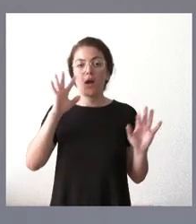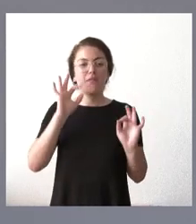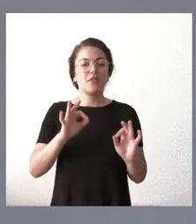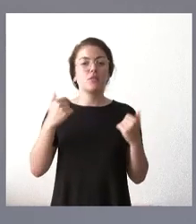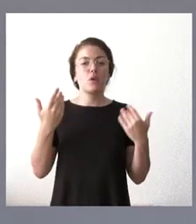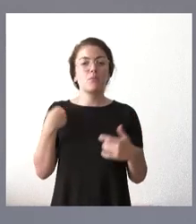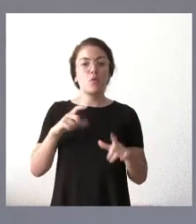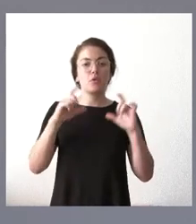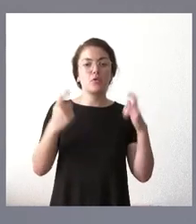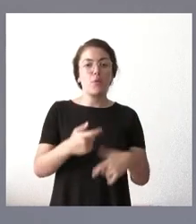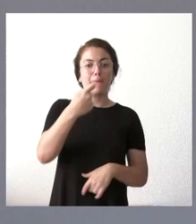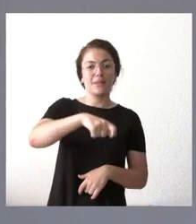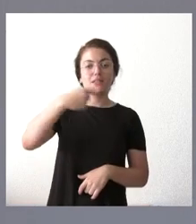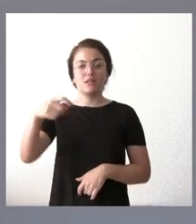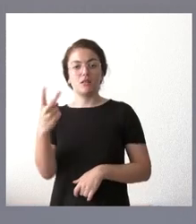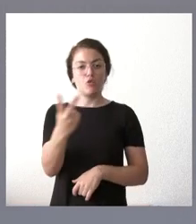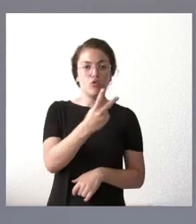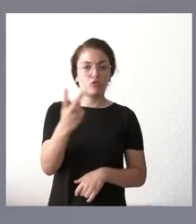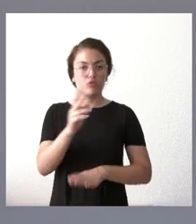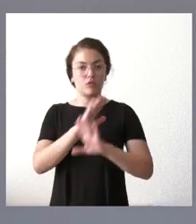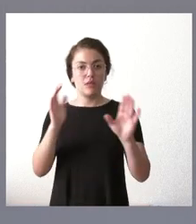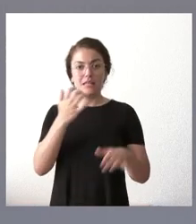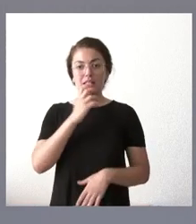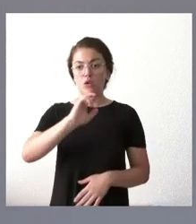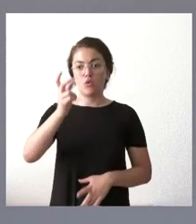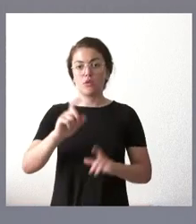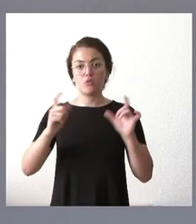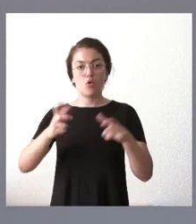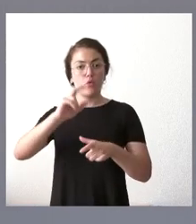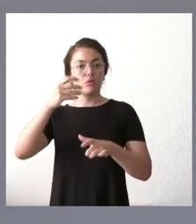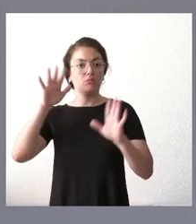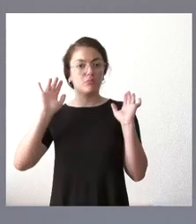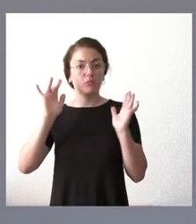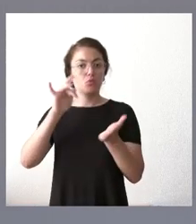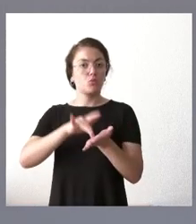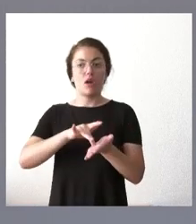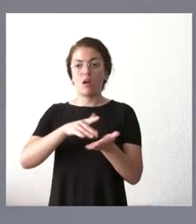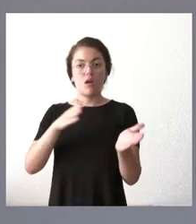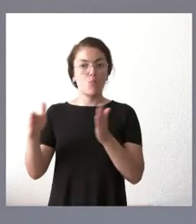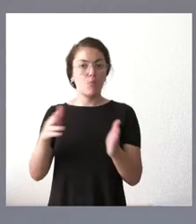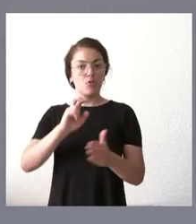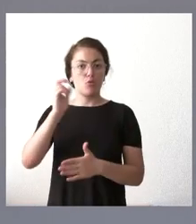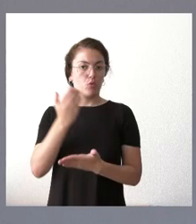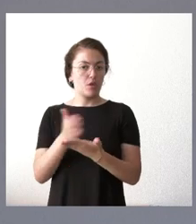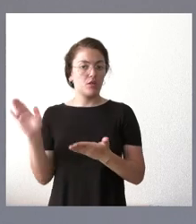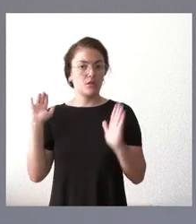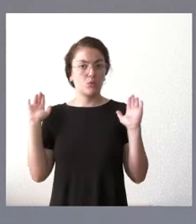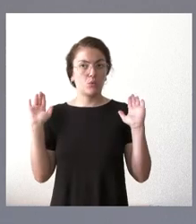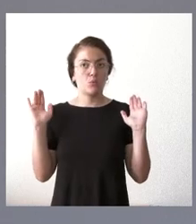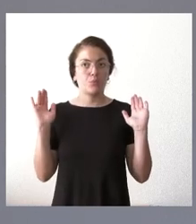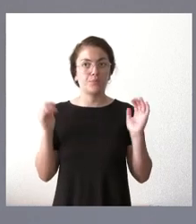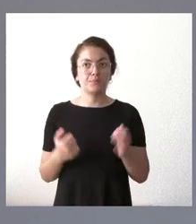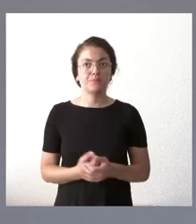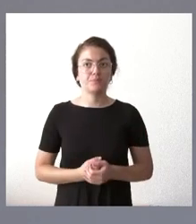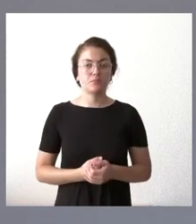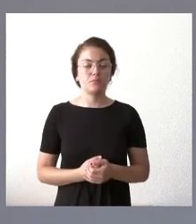sólo de los dos presidentes si hubiera otra en ese mismo día será en otro momento distinto no esperamos